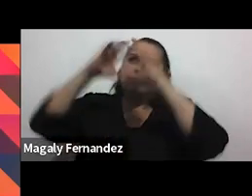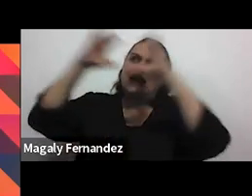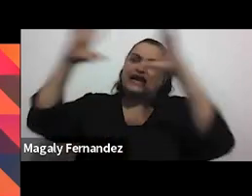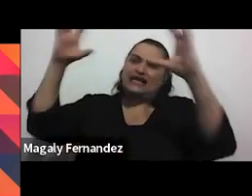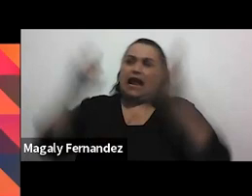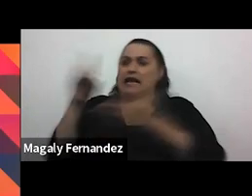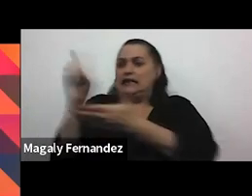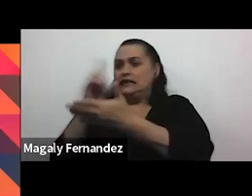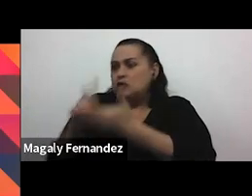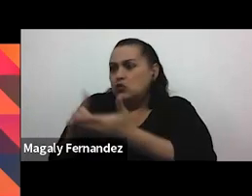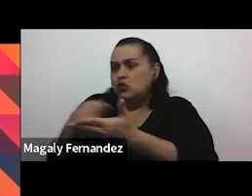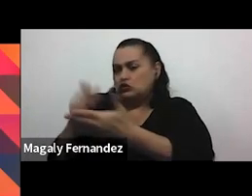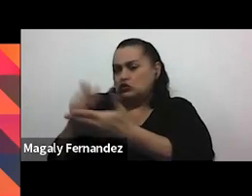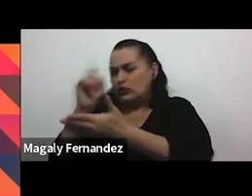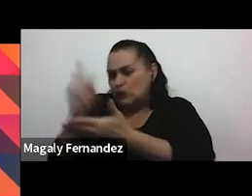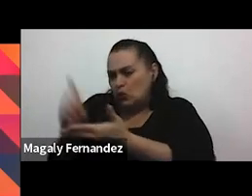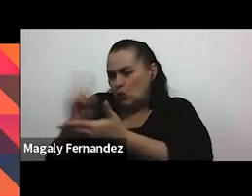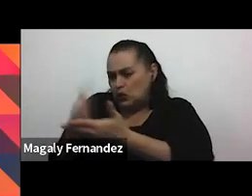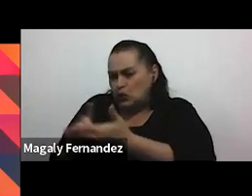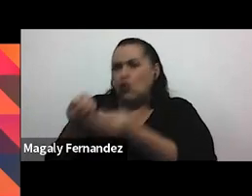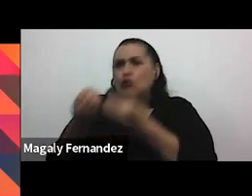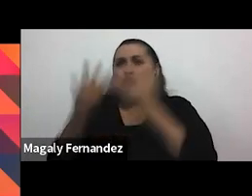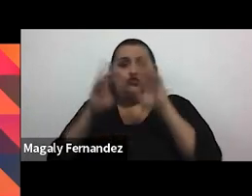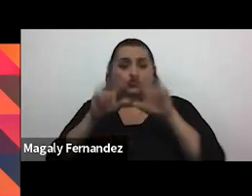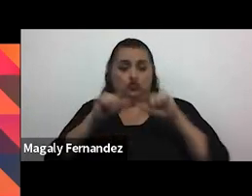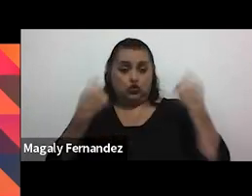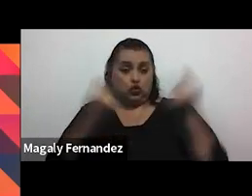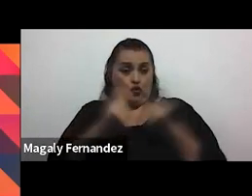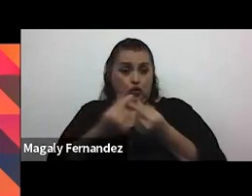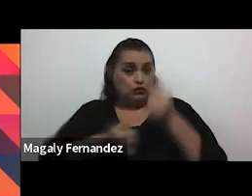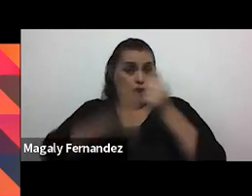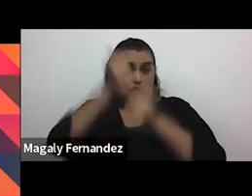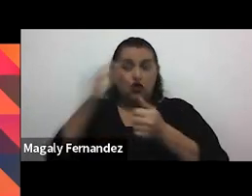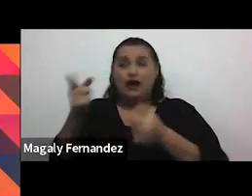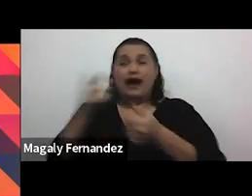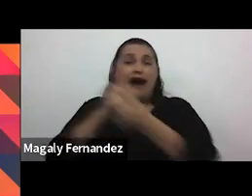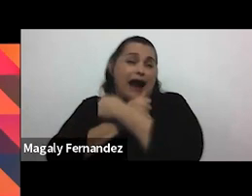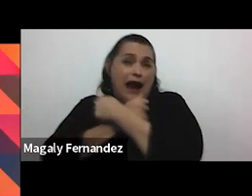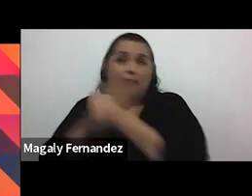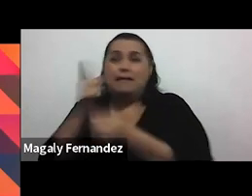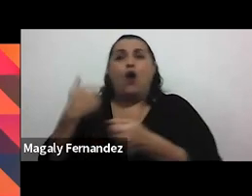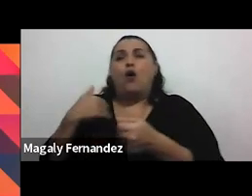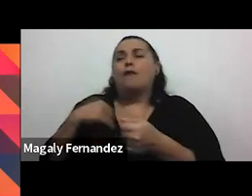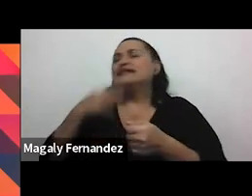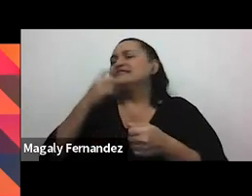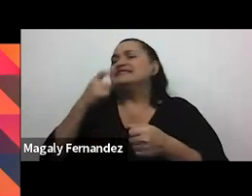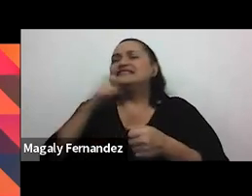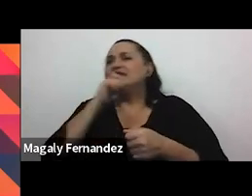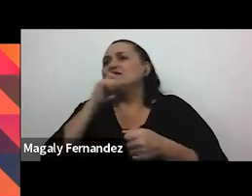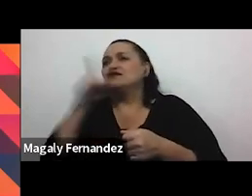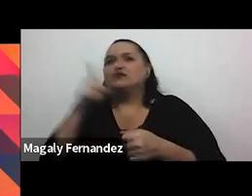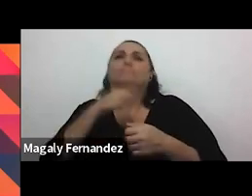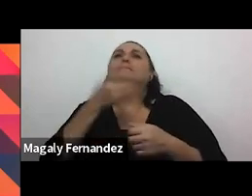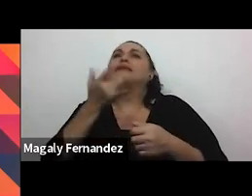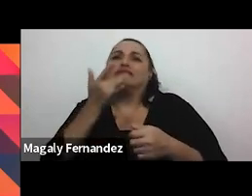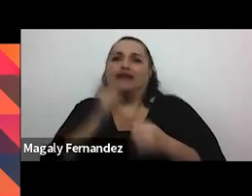dibujos que tengo en la que muchos grupos, mayoritariamente de chicas, dicen que quieren a un chico celoso. Claro, la respuesta hubo una que me encantó.